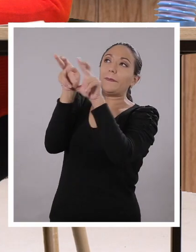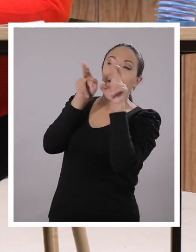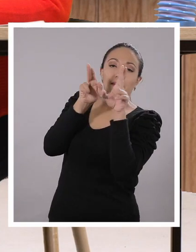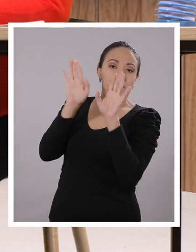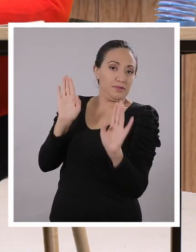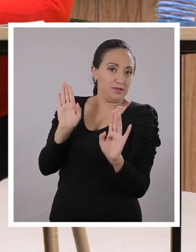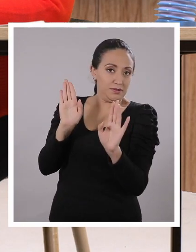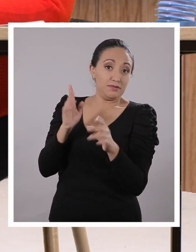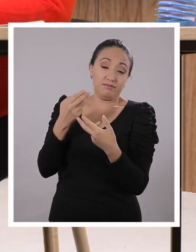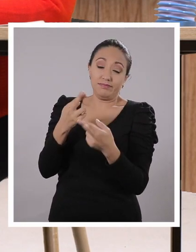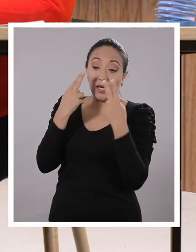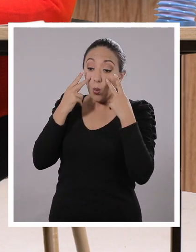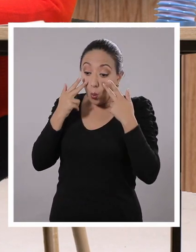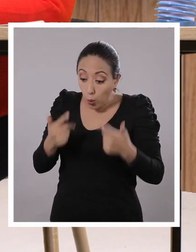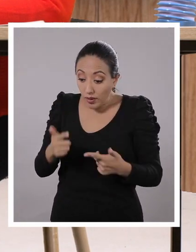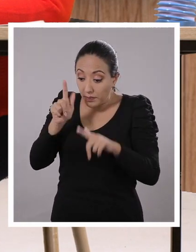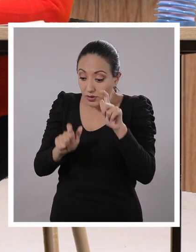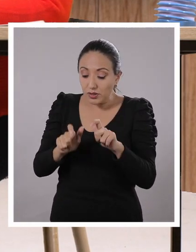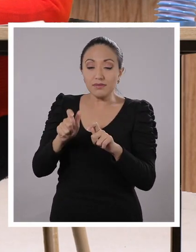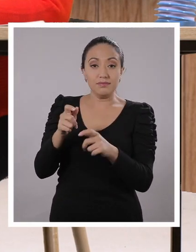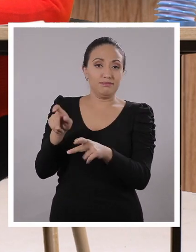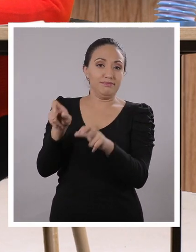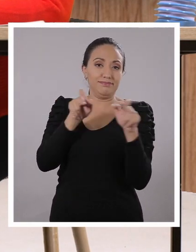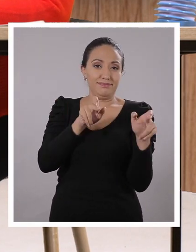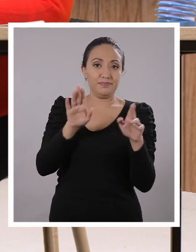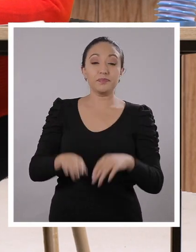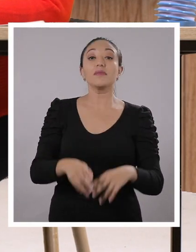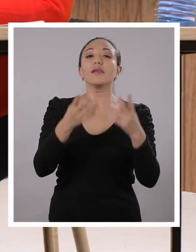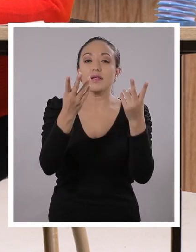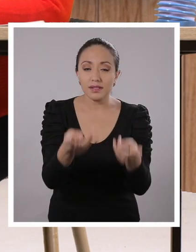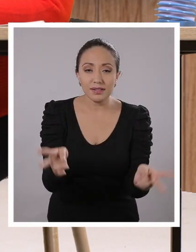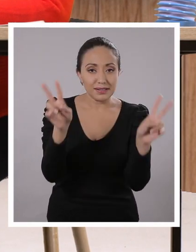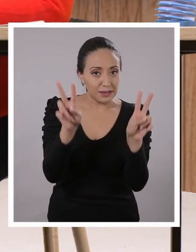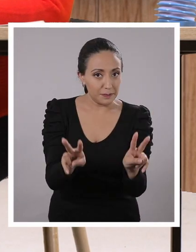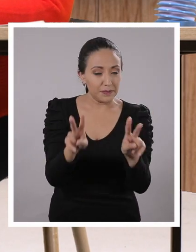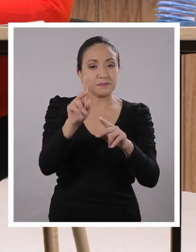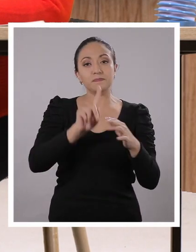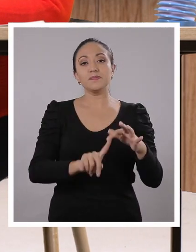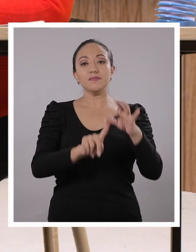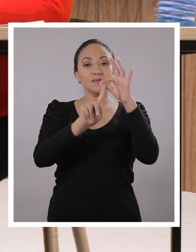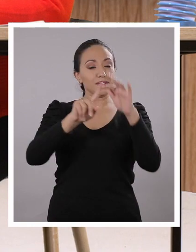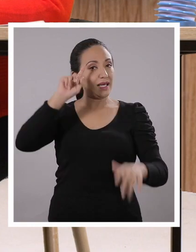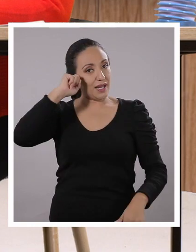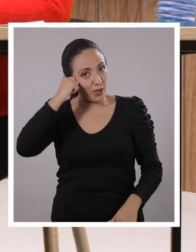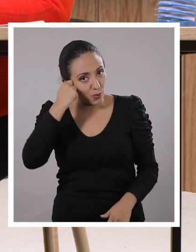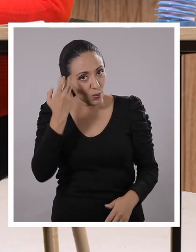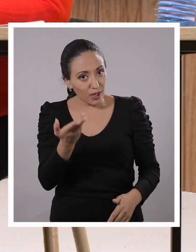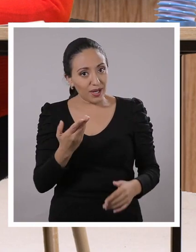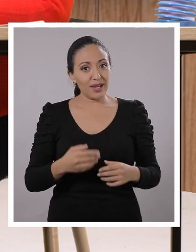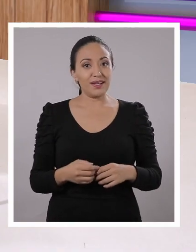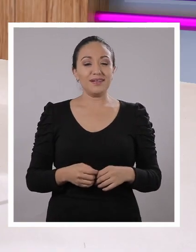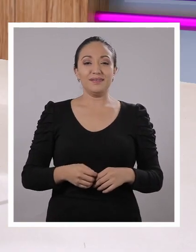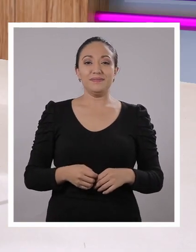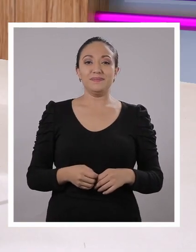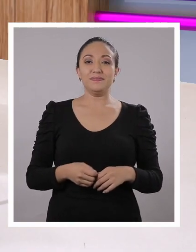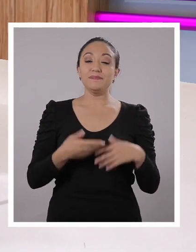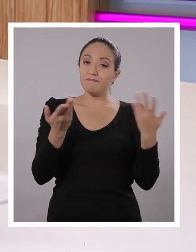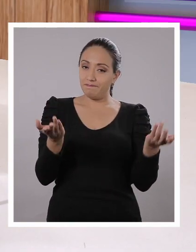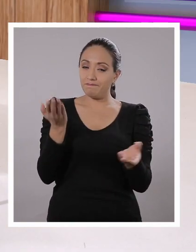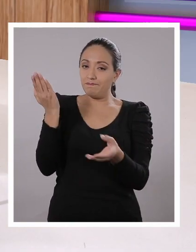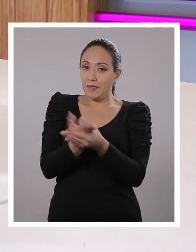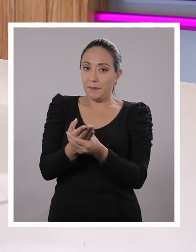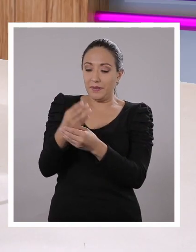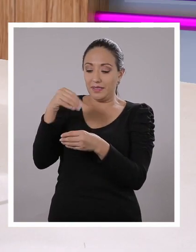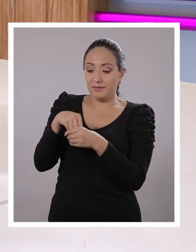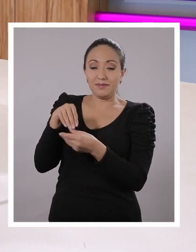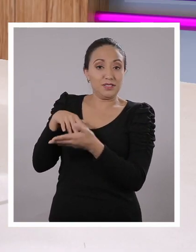adulta o de la persona que está a cargo de usted. También hacer especial énfasis en recordarles del